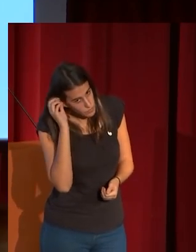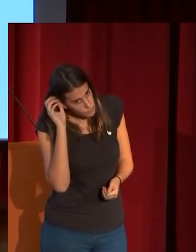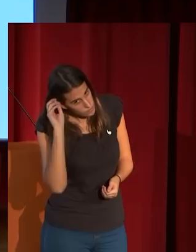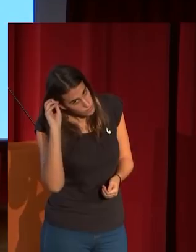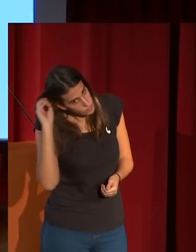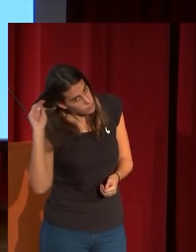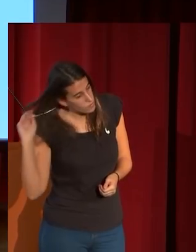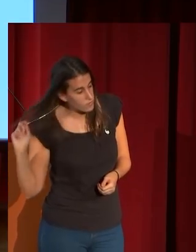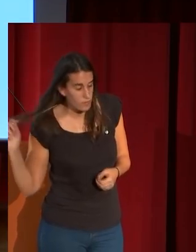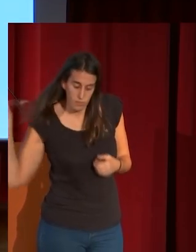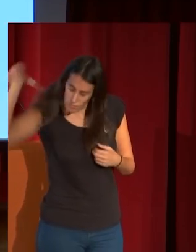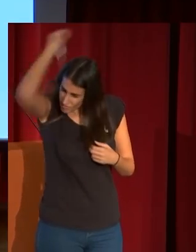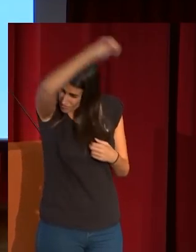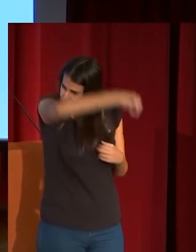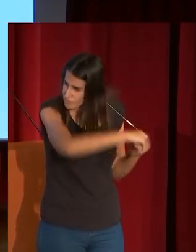aplausos